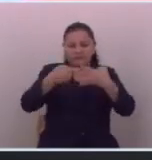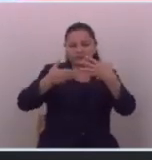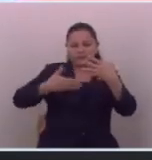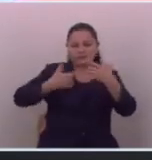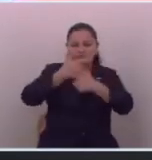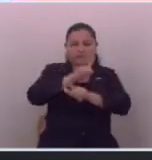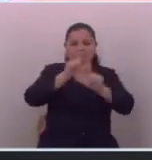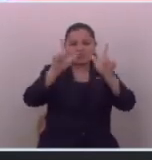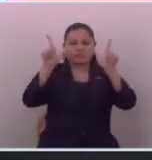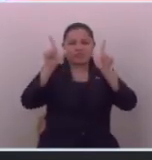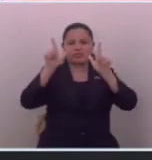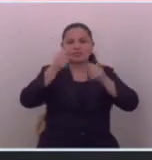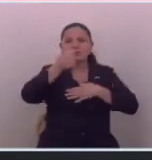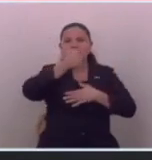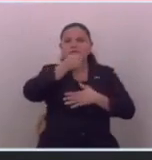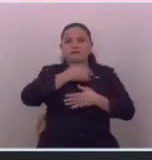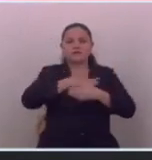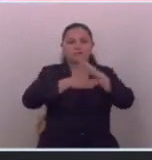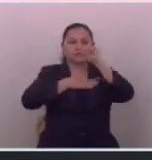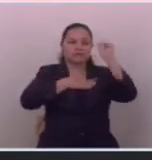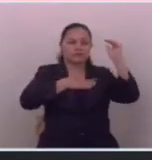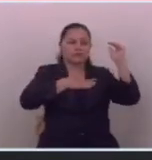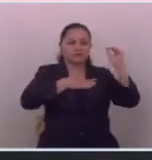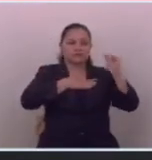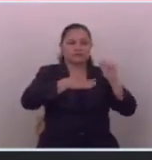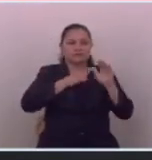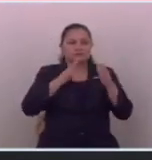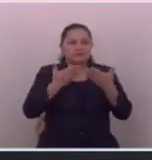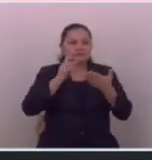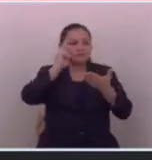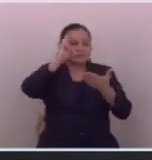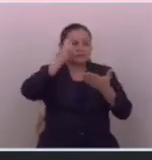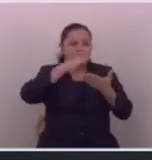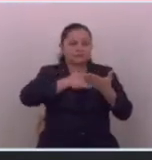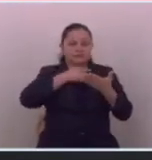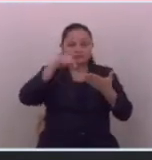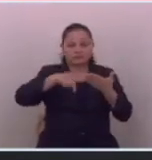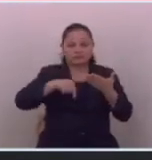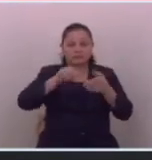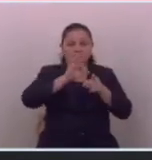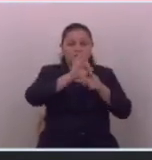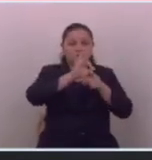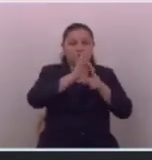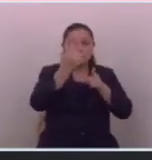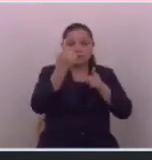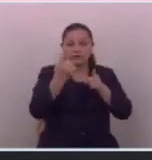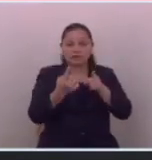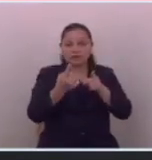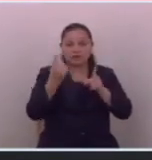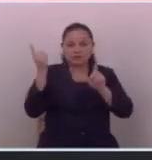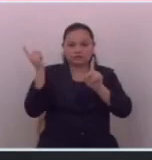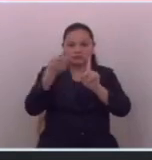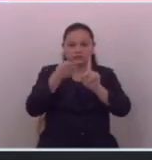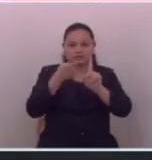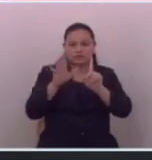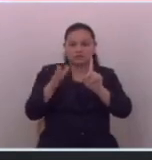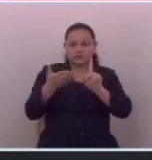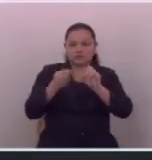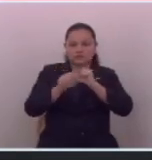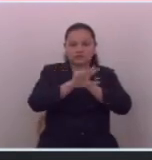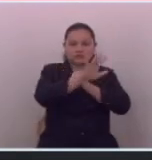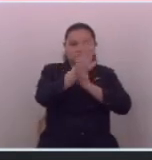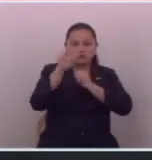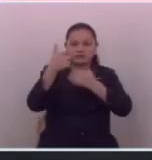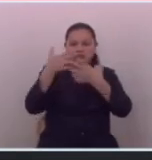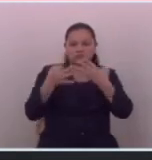a la libertad de prensa en nuestro país y por eso tenemos hasta funcionarios sancionados por la emisión